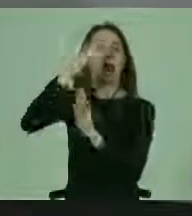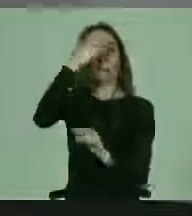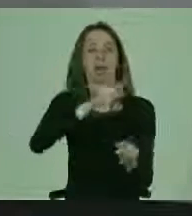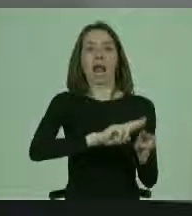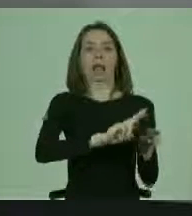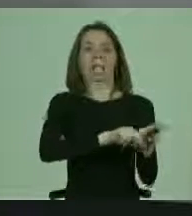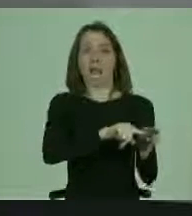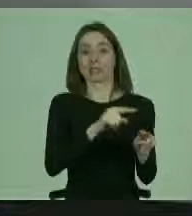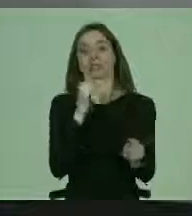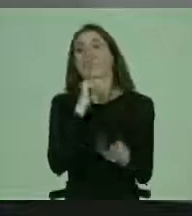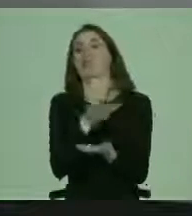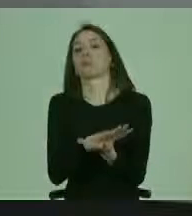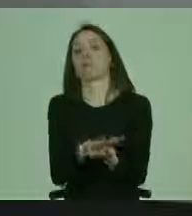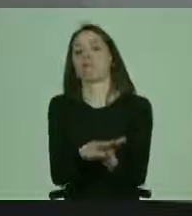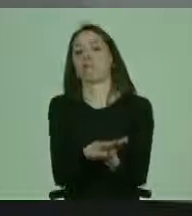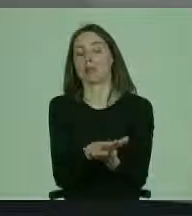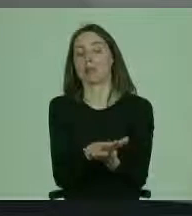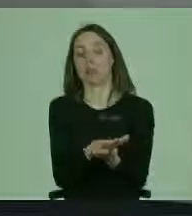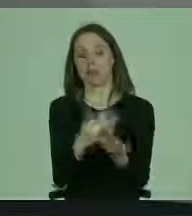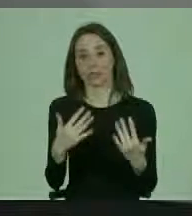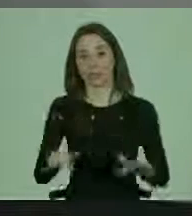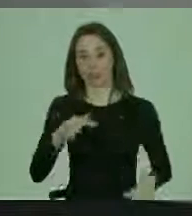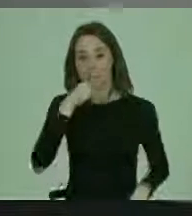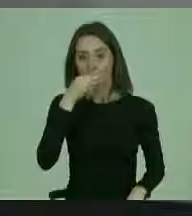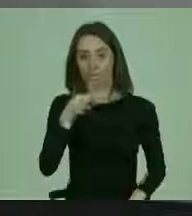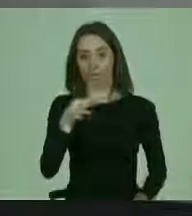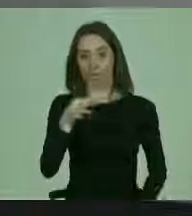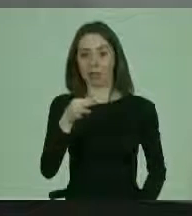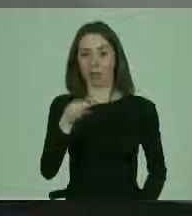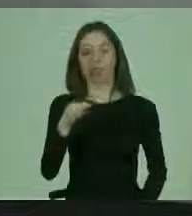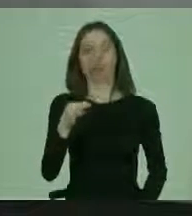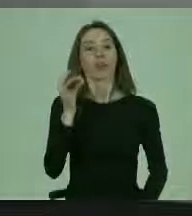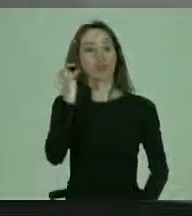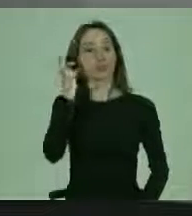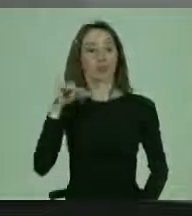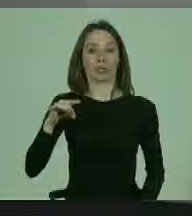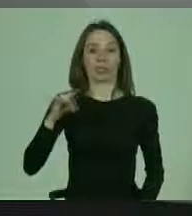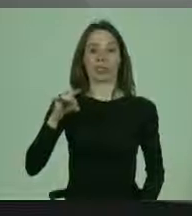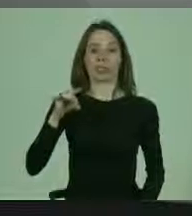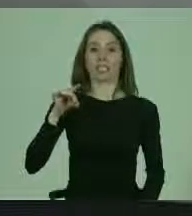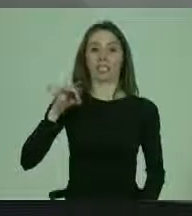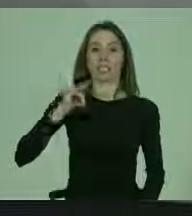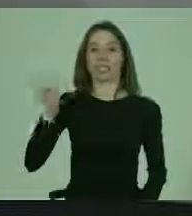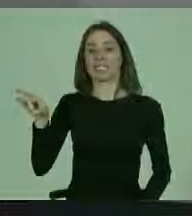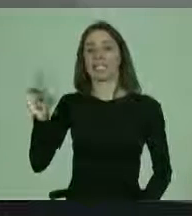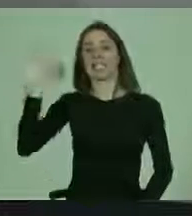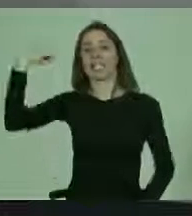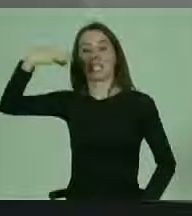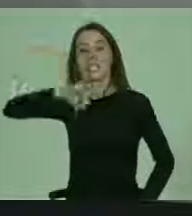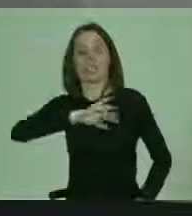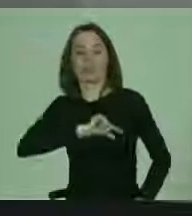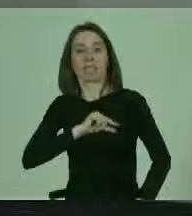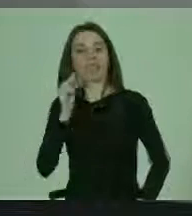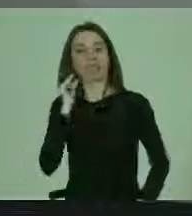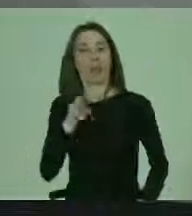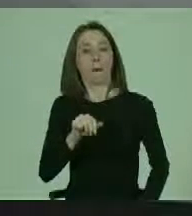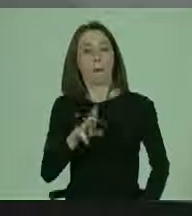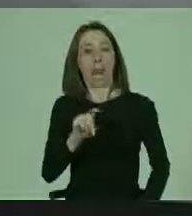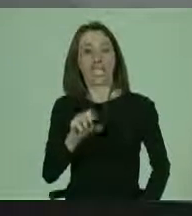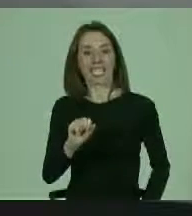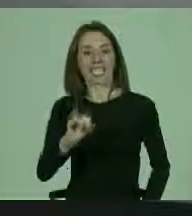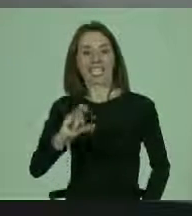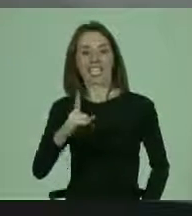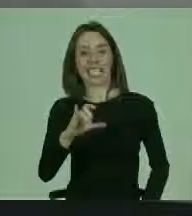Como por ejemplo, y ya lo decía una compatriota de la doctora Casado Marita Iglesias, cuando